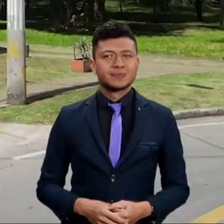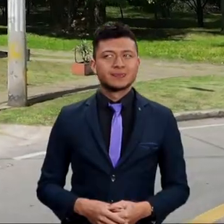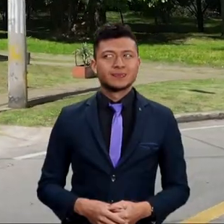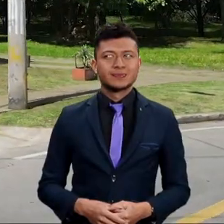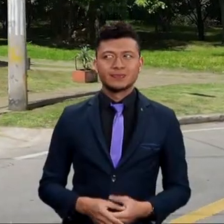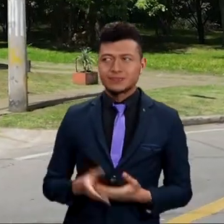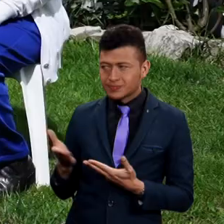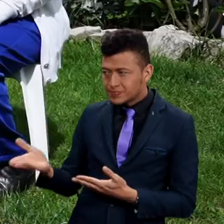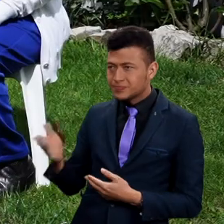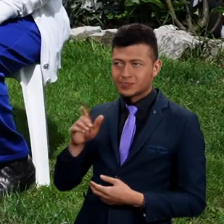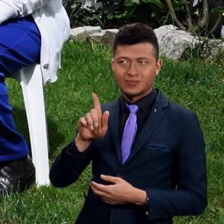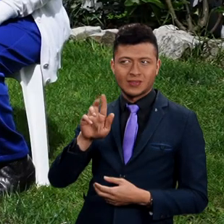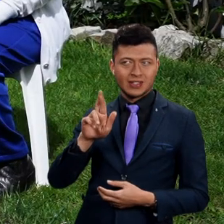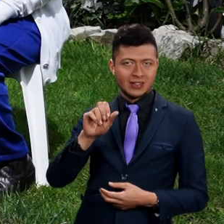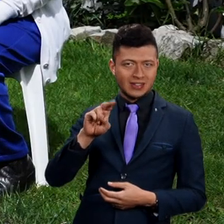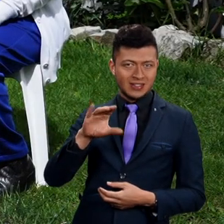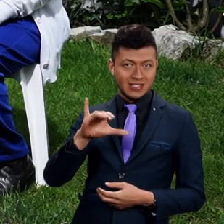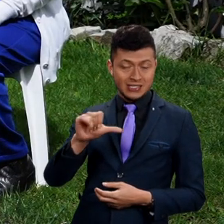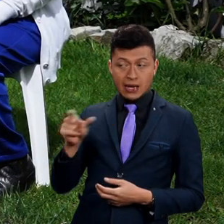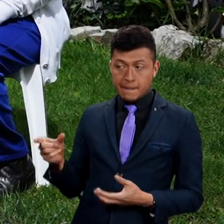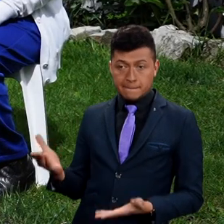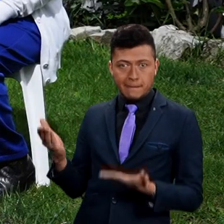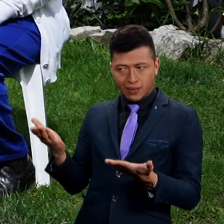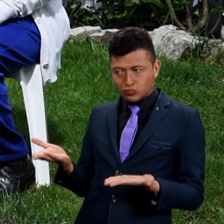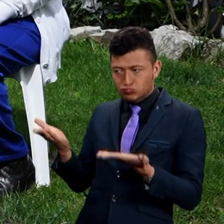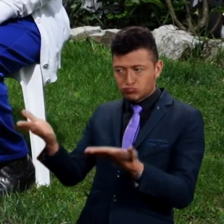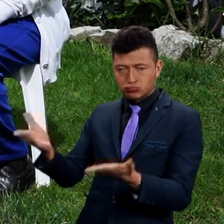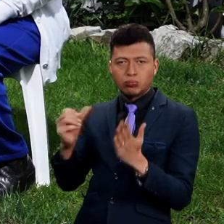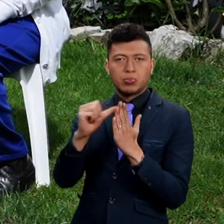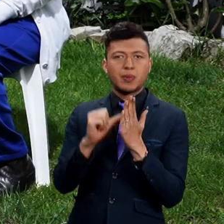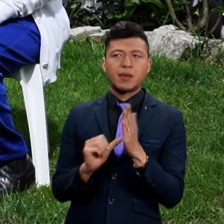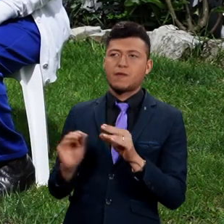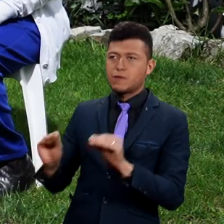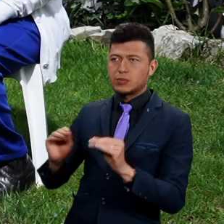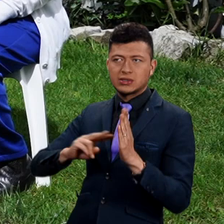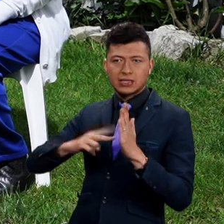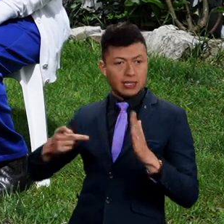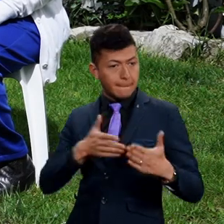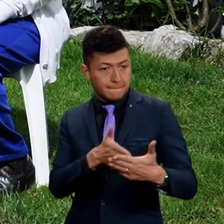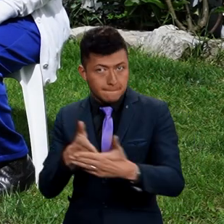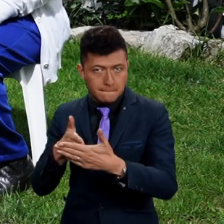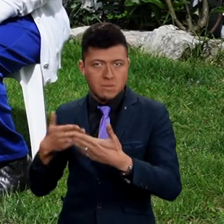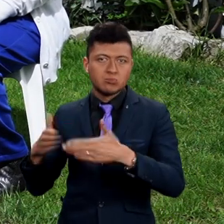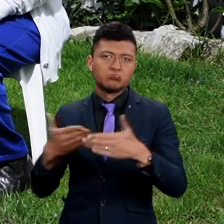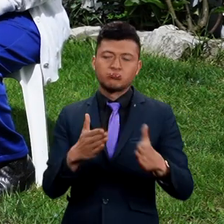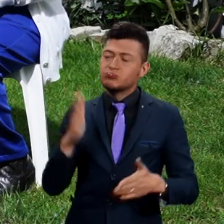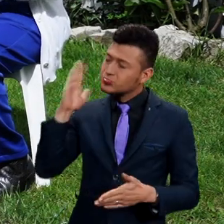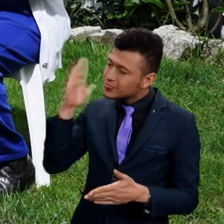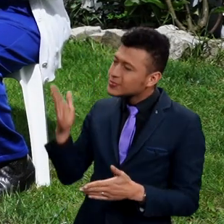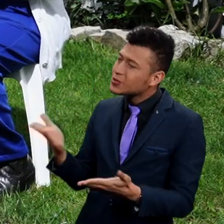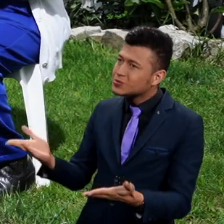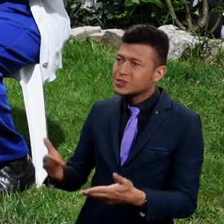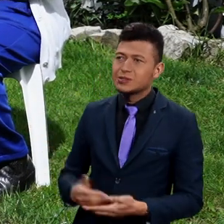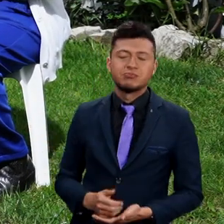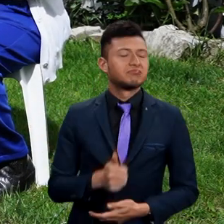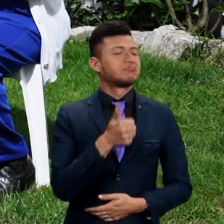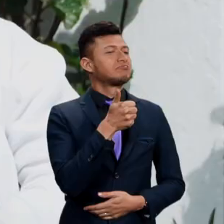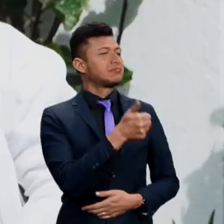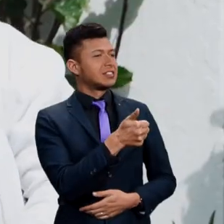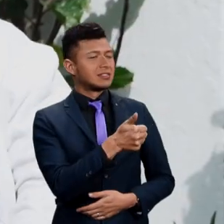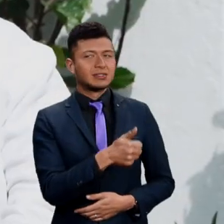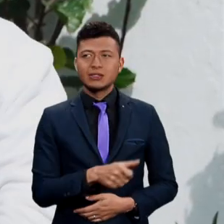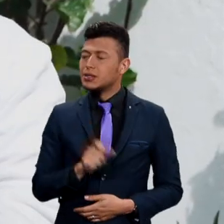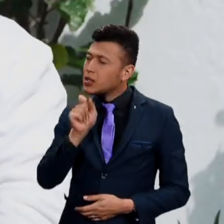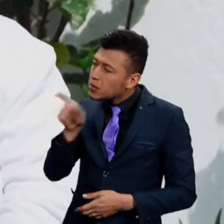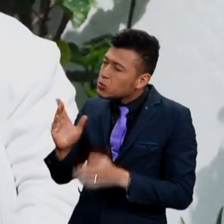Y ya nos encontramos con Francia, una de las muchas beneficiarias del programa Formación TIC sin barreras. Hola Francia, ¿cómo estás?